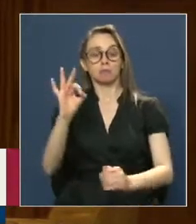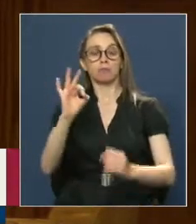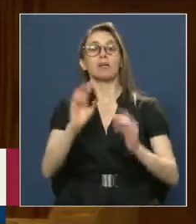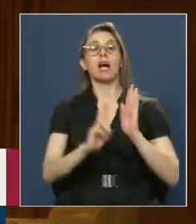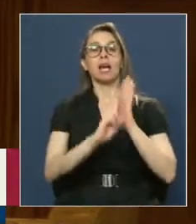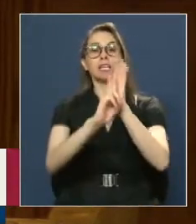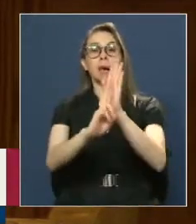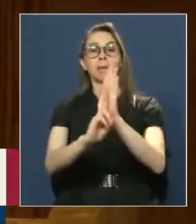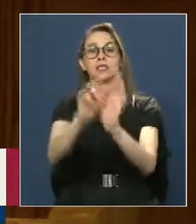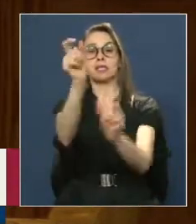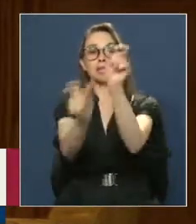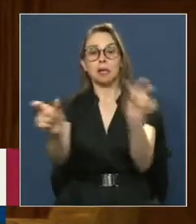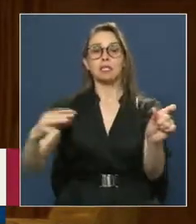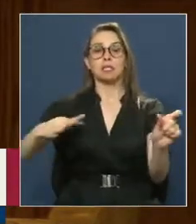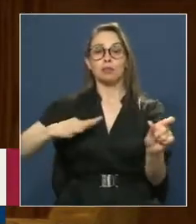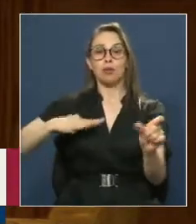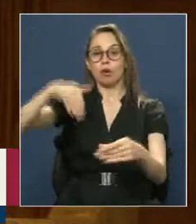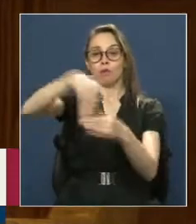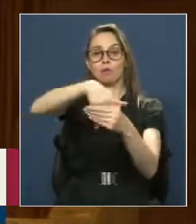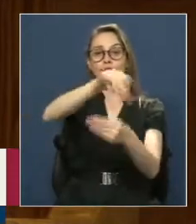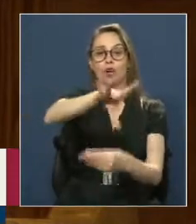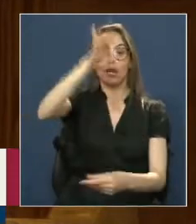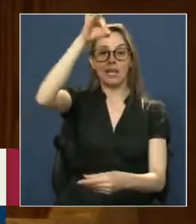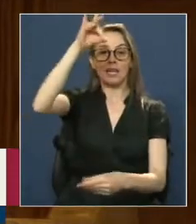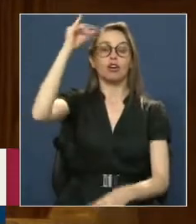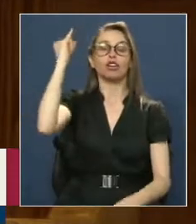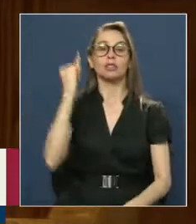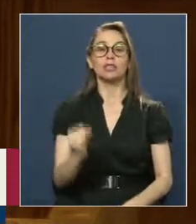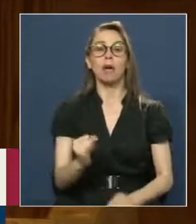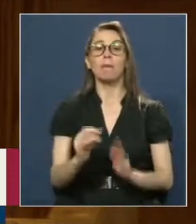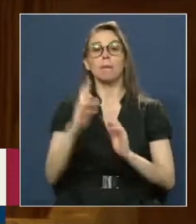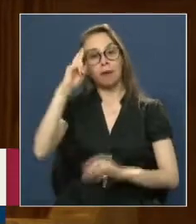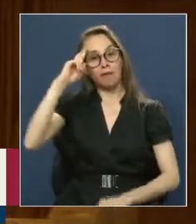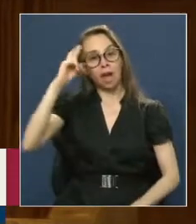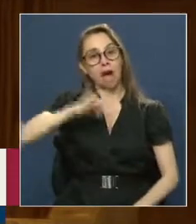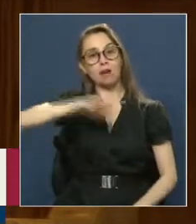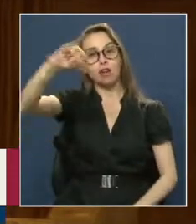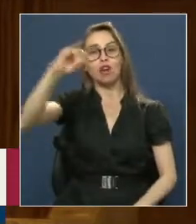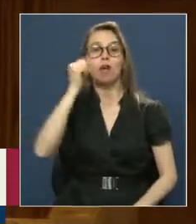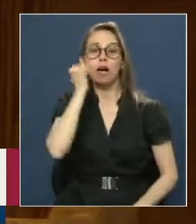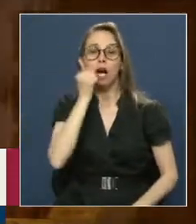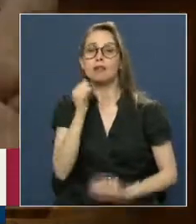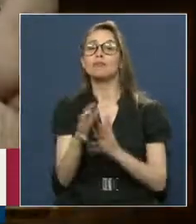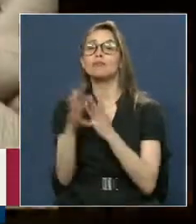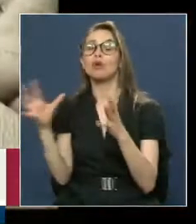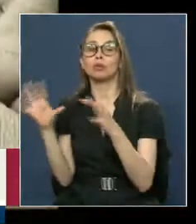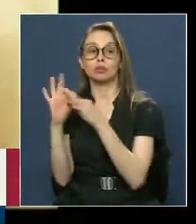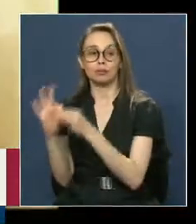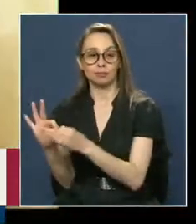representantes Populares Que el País Siempre Recordará Con cariño Muchas gracias